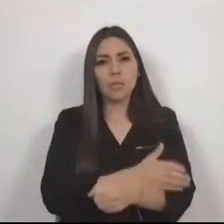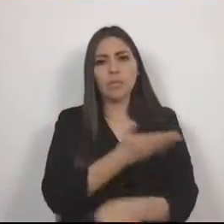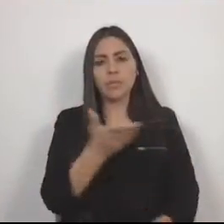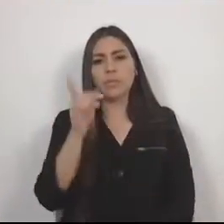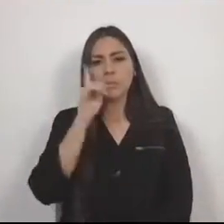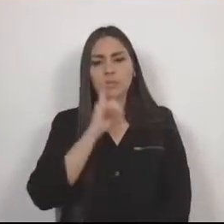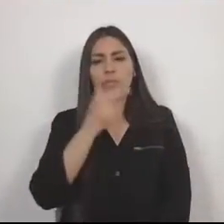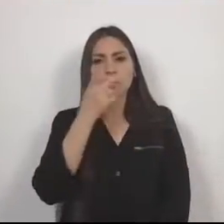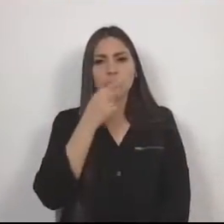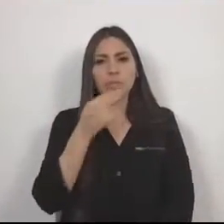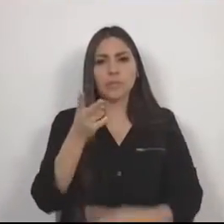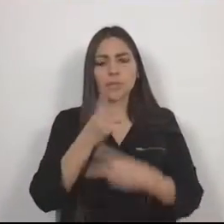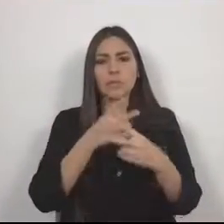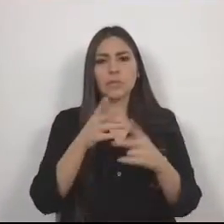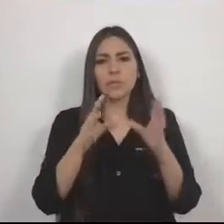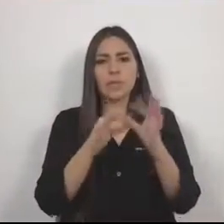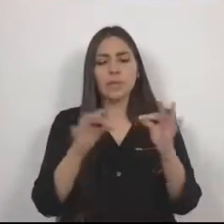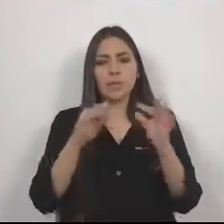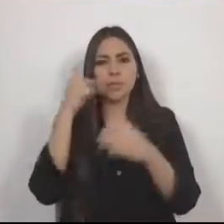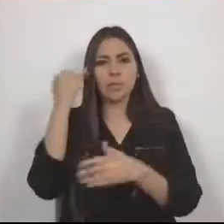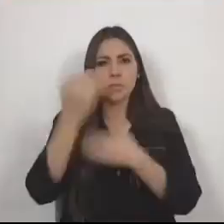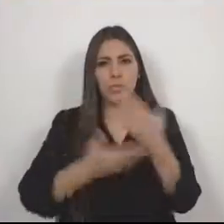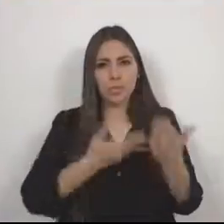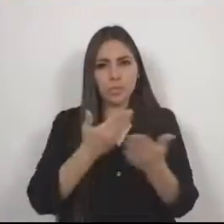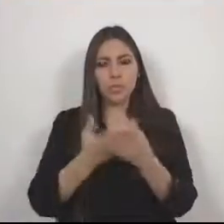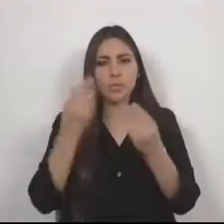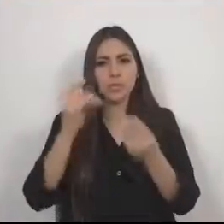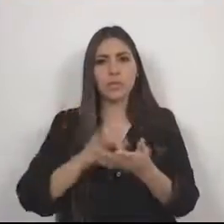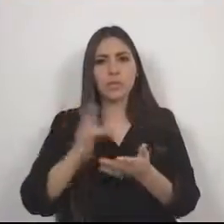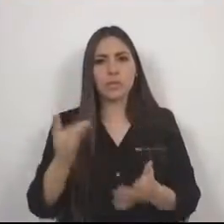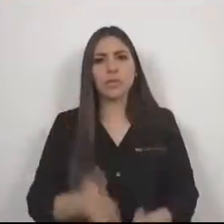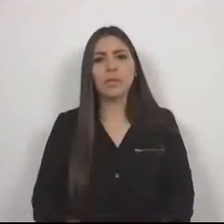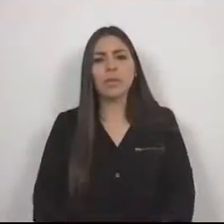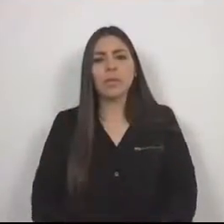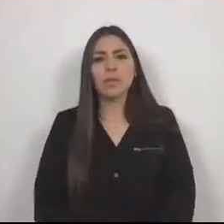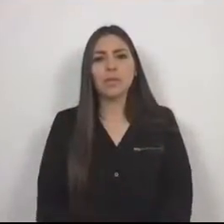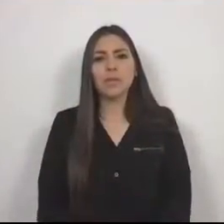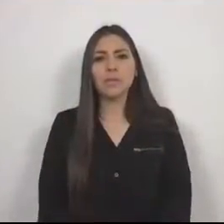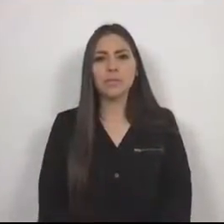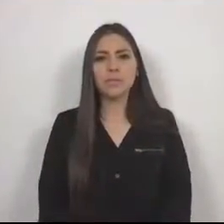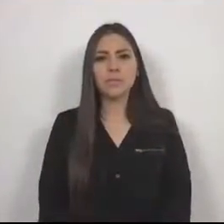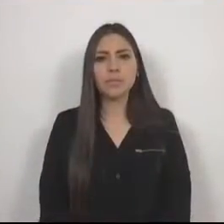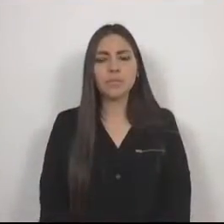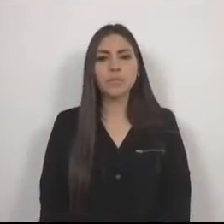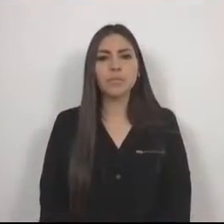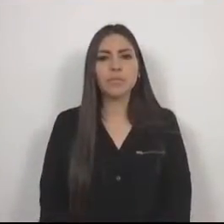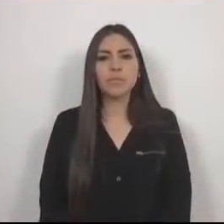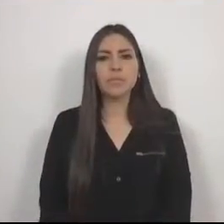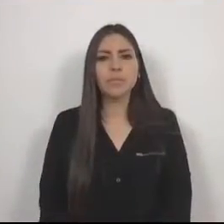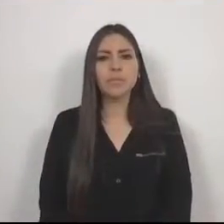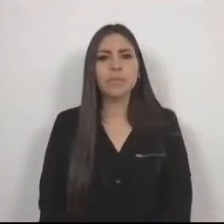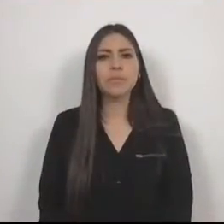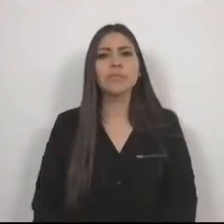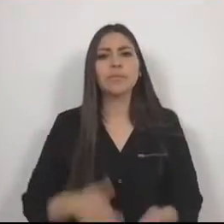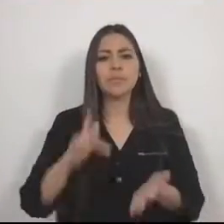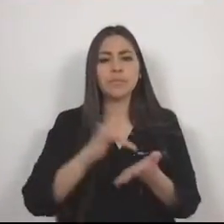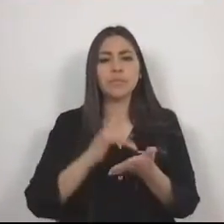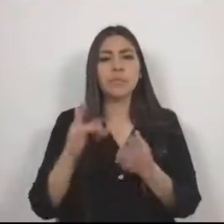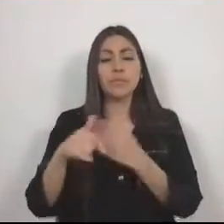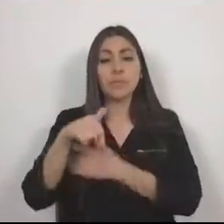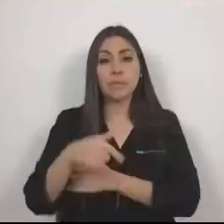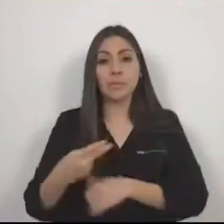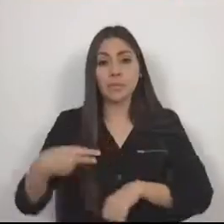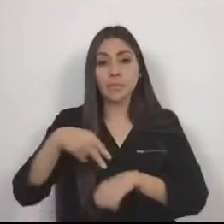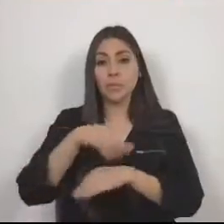que están presentando sus iniciativas. Muchas gracias. Gracias. Sin duda alguna todos los temas son importantes en esta tribuna